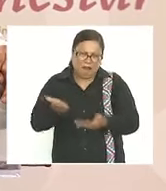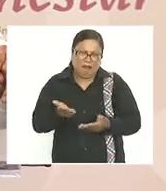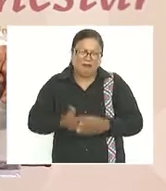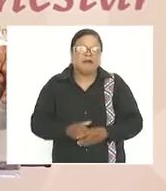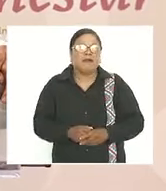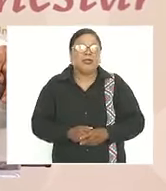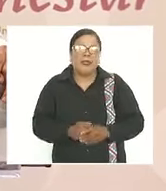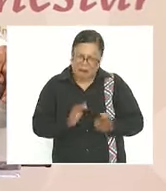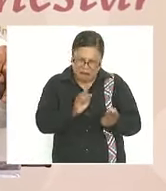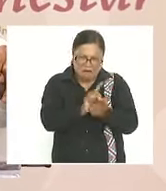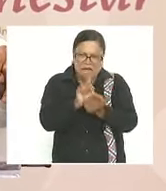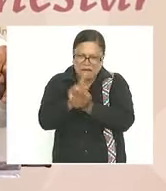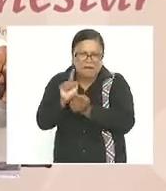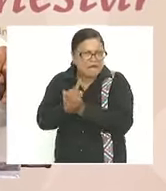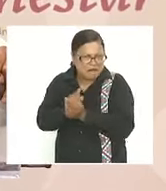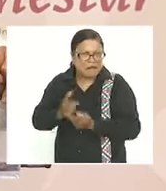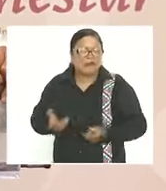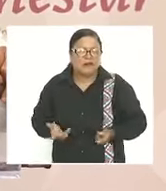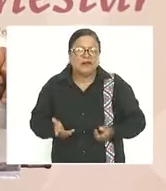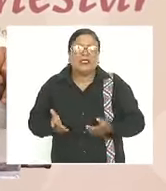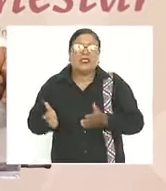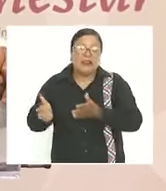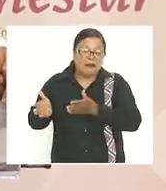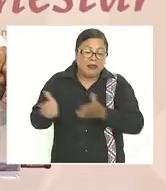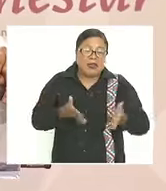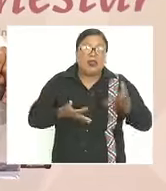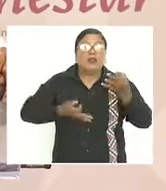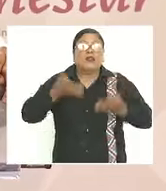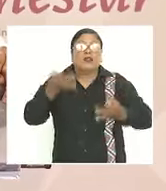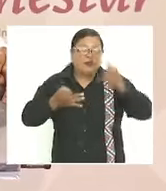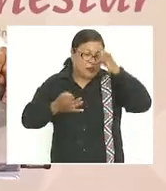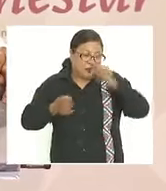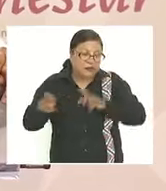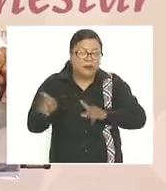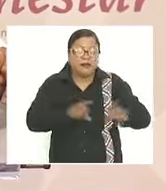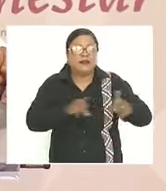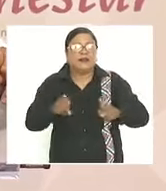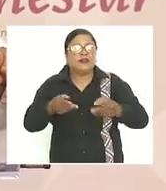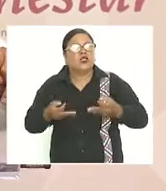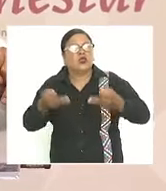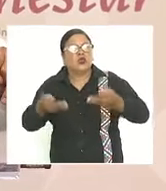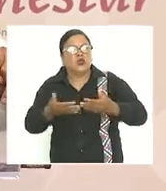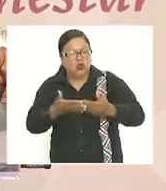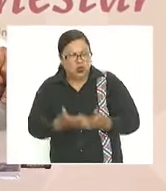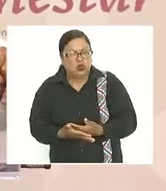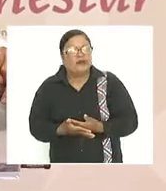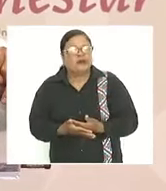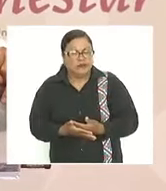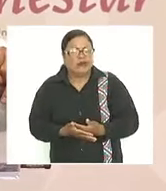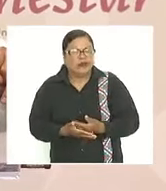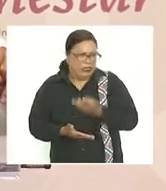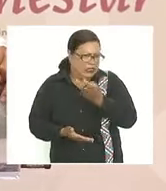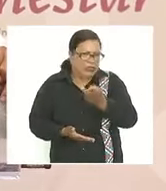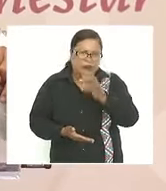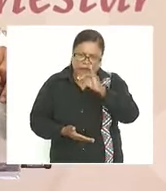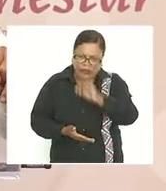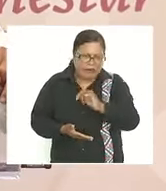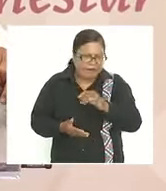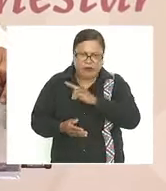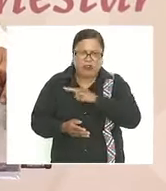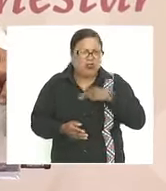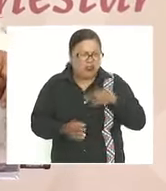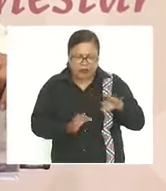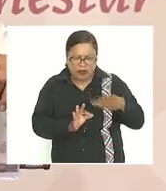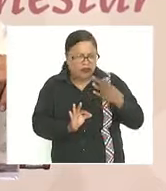los planes de justicia para los pueblos originarios los vamos a estar cumpliendo